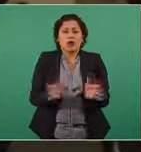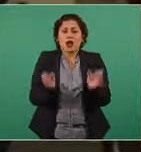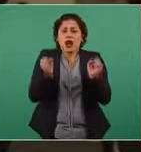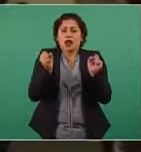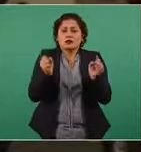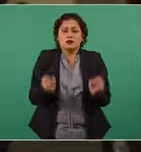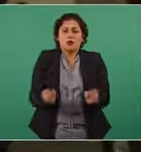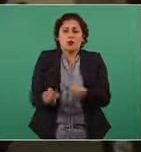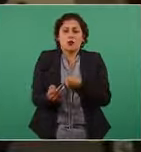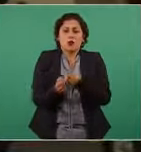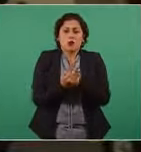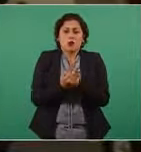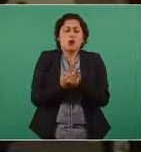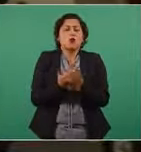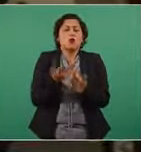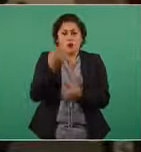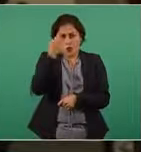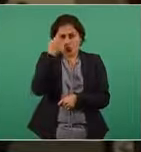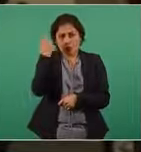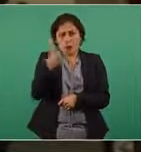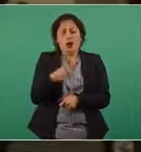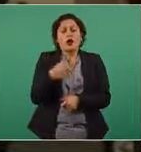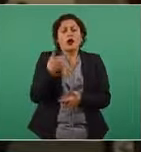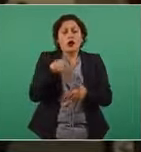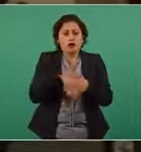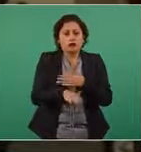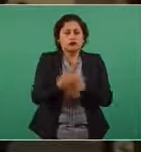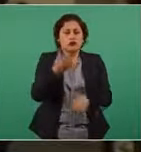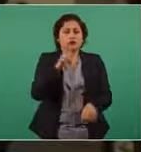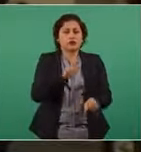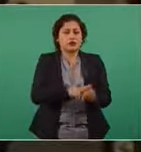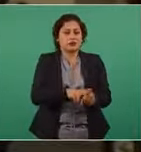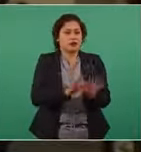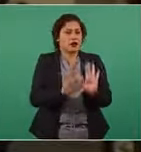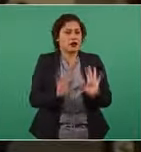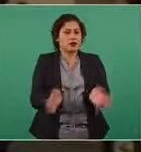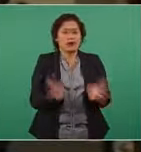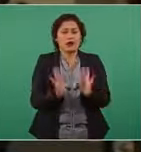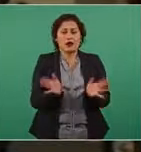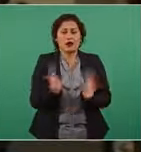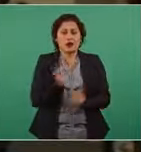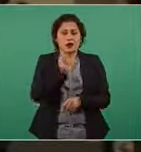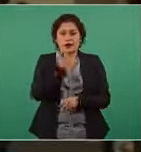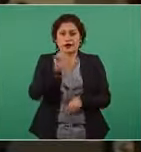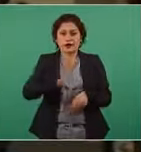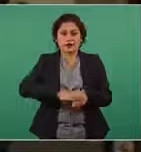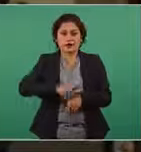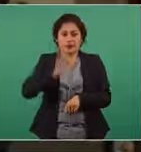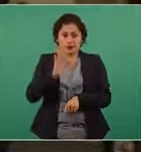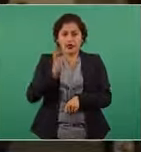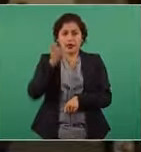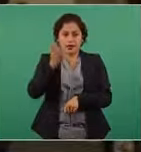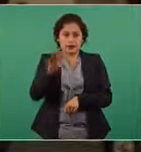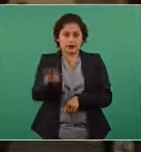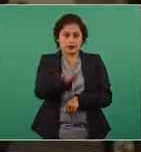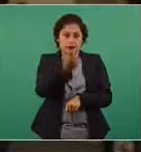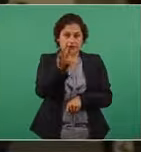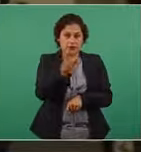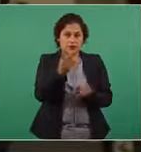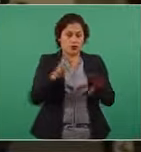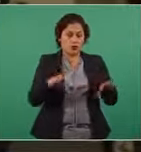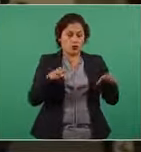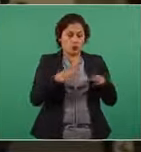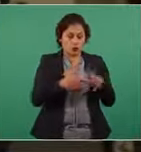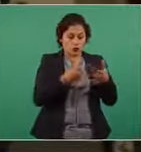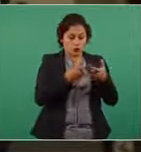para poder seguirse atendiendo esa es la primer pregunta y referente al caso de la compañera